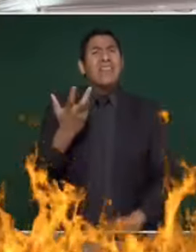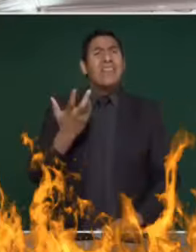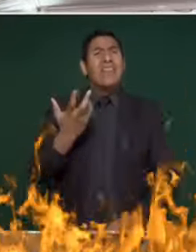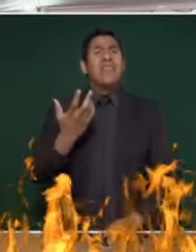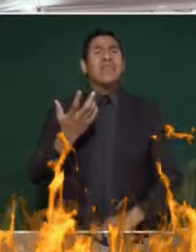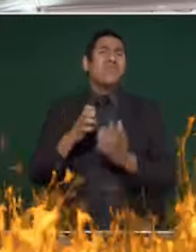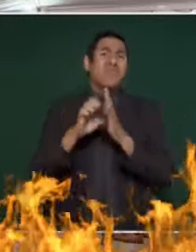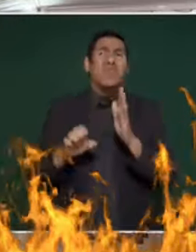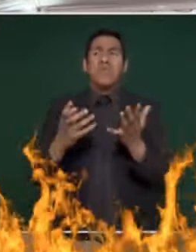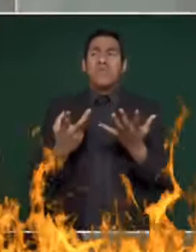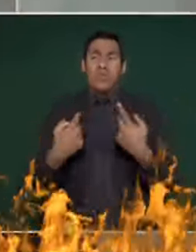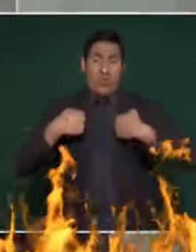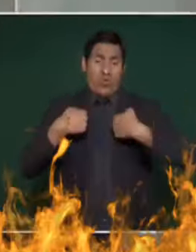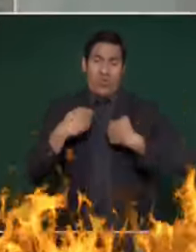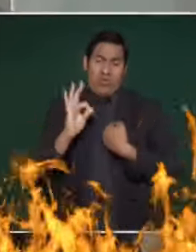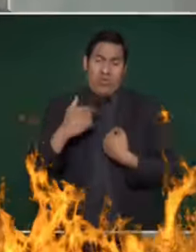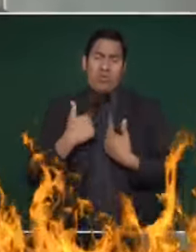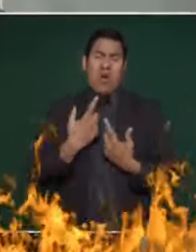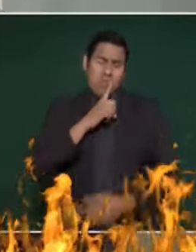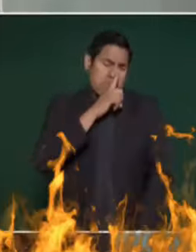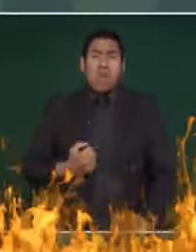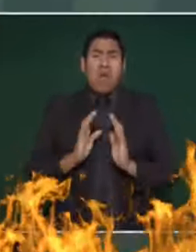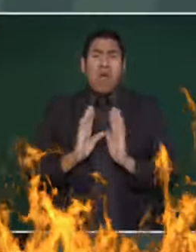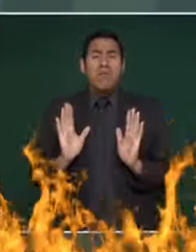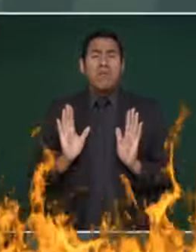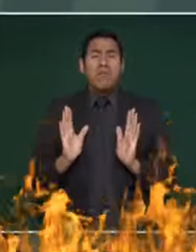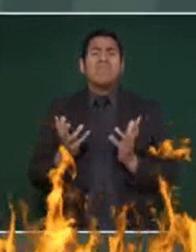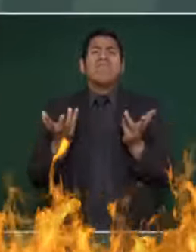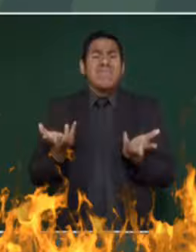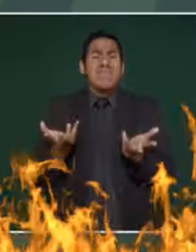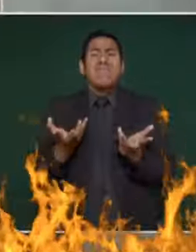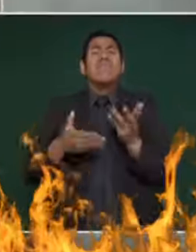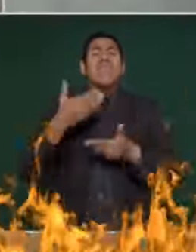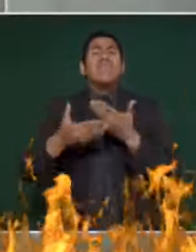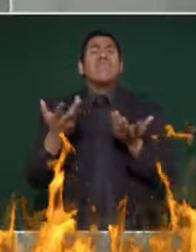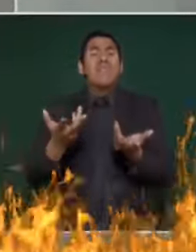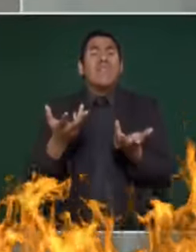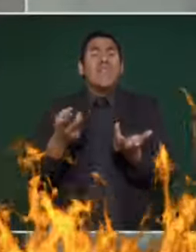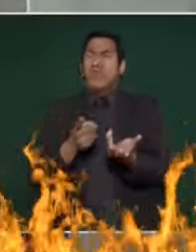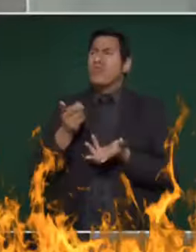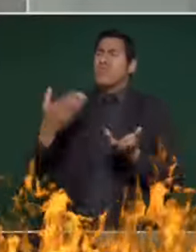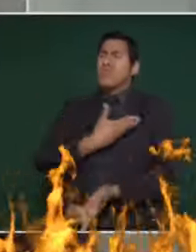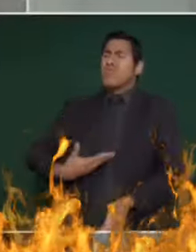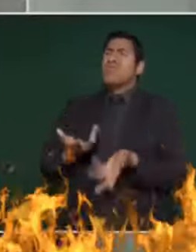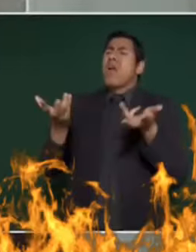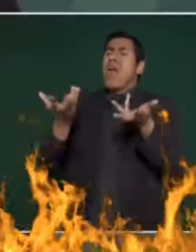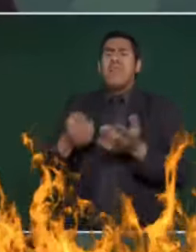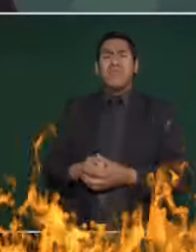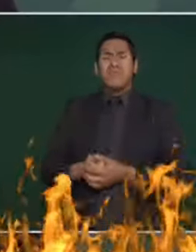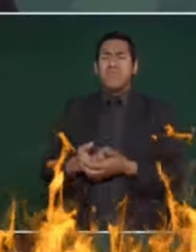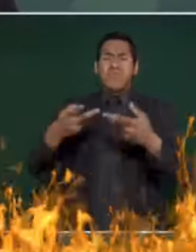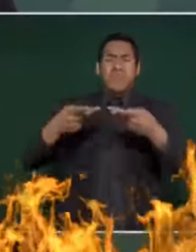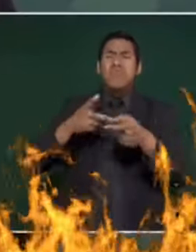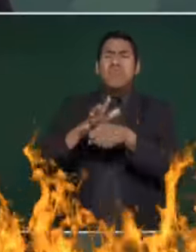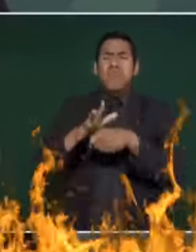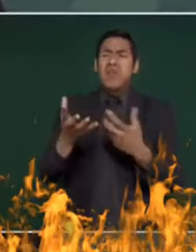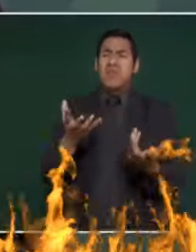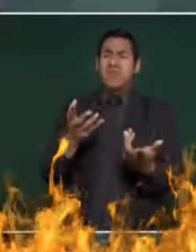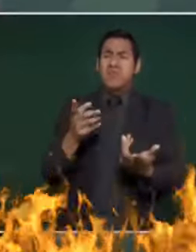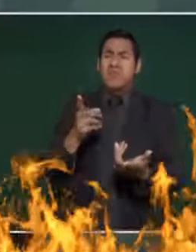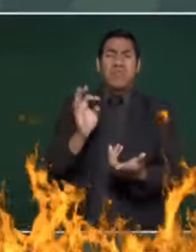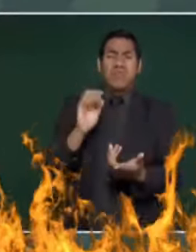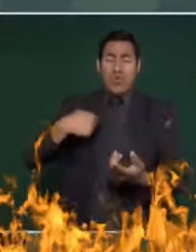no digo nada me quedo callado van a decir y que arreglos hubo porque usted